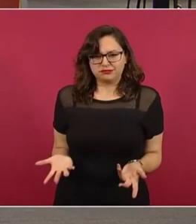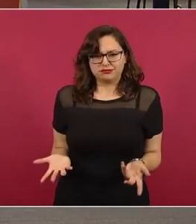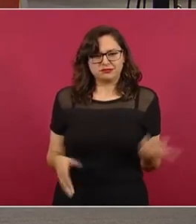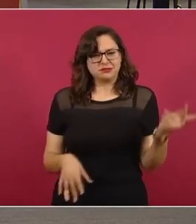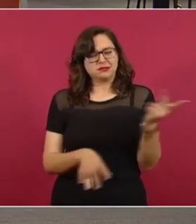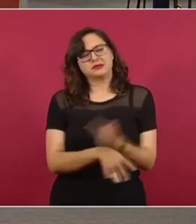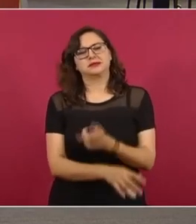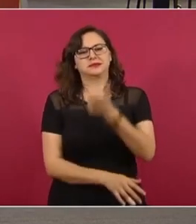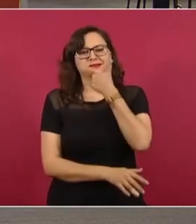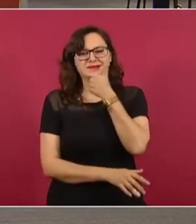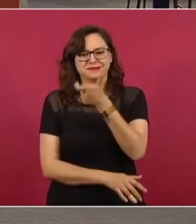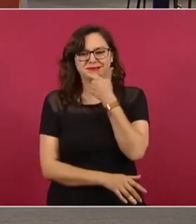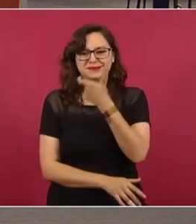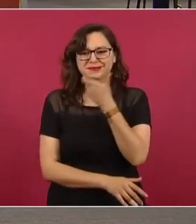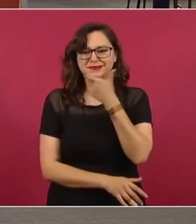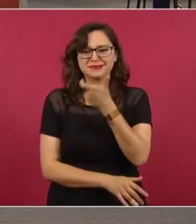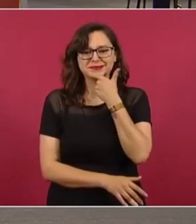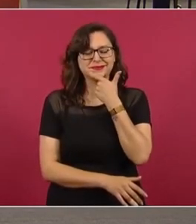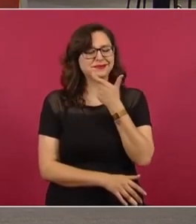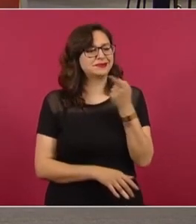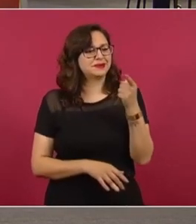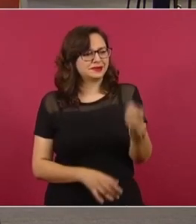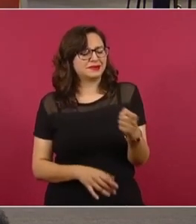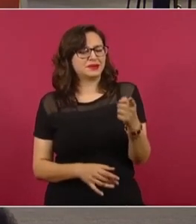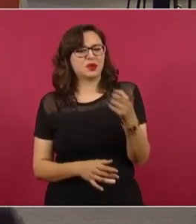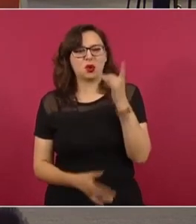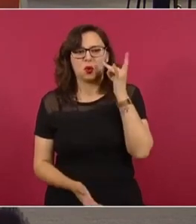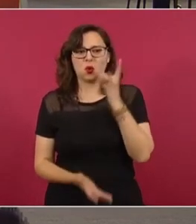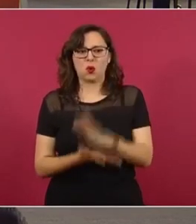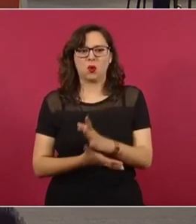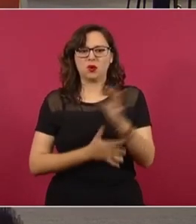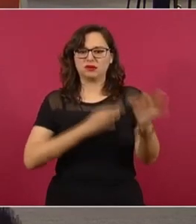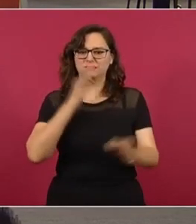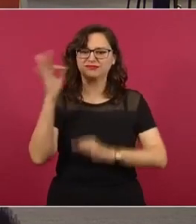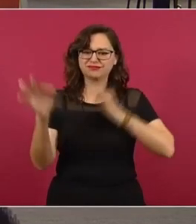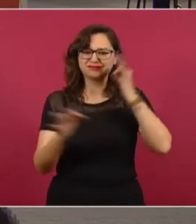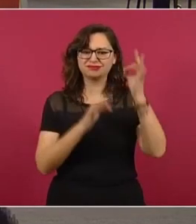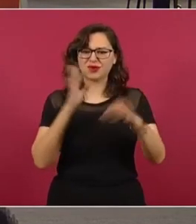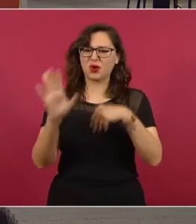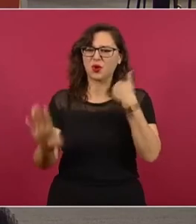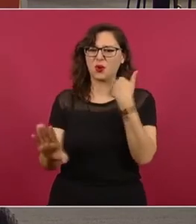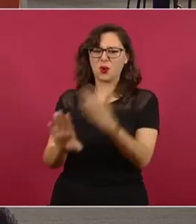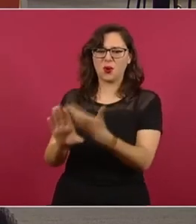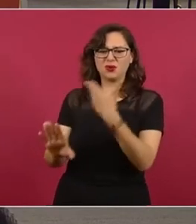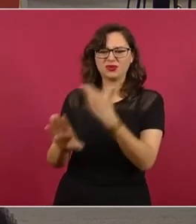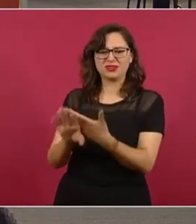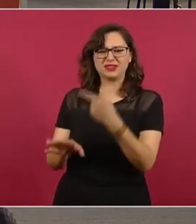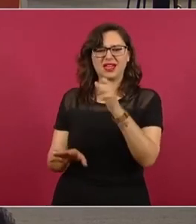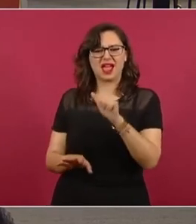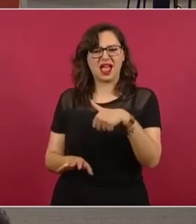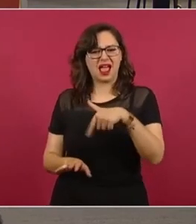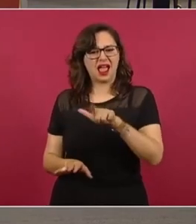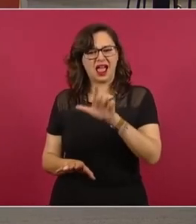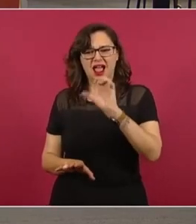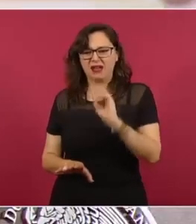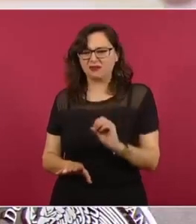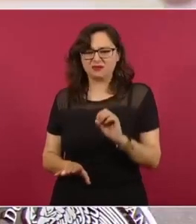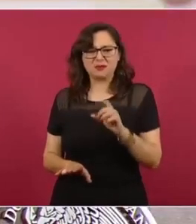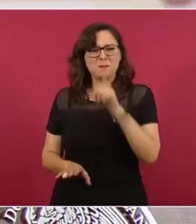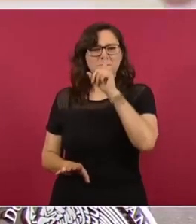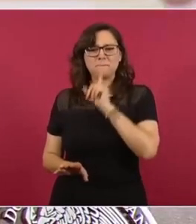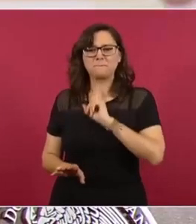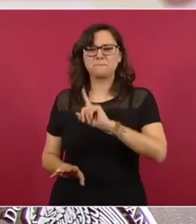noticia, con el único propósito de desprestigiar al gobierno del presidente Andrés Manuel López Obrador.